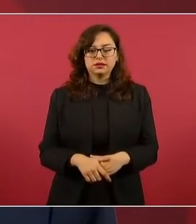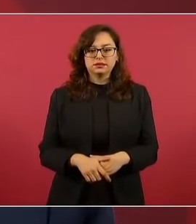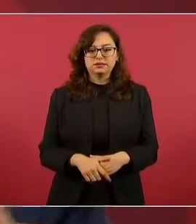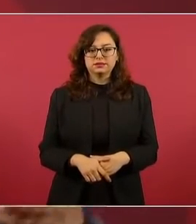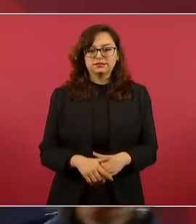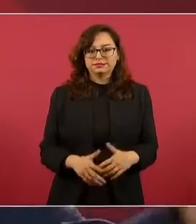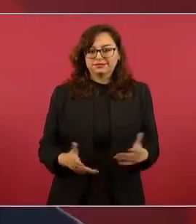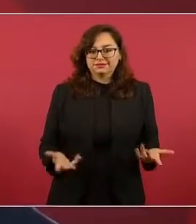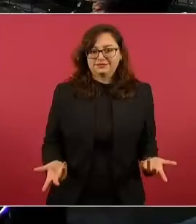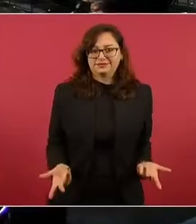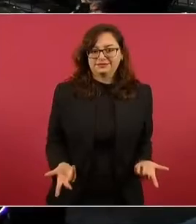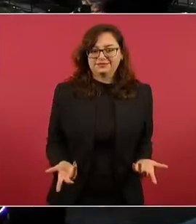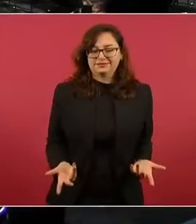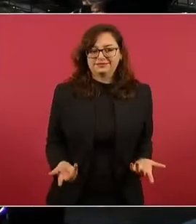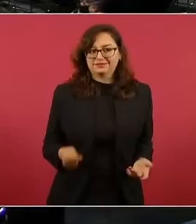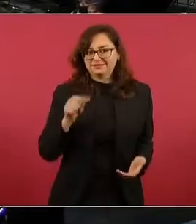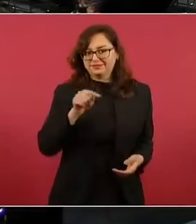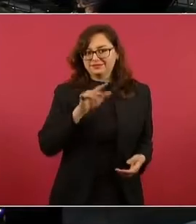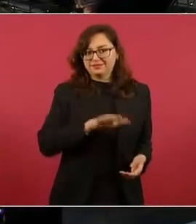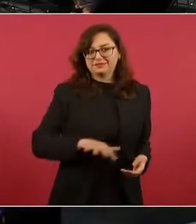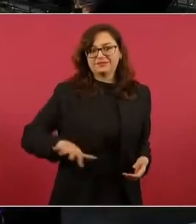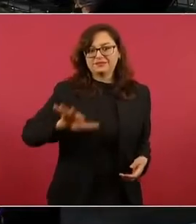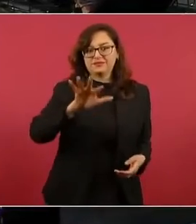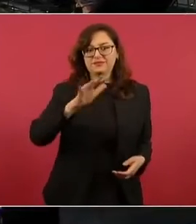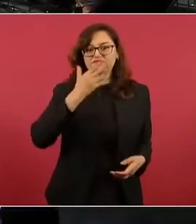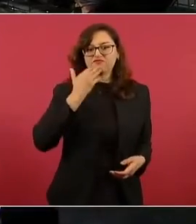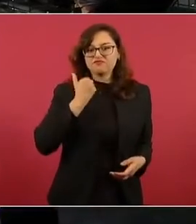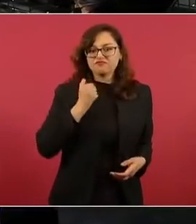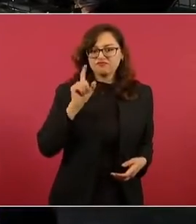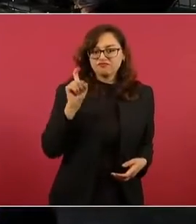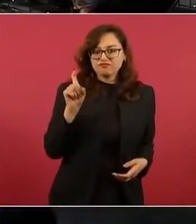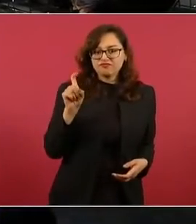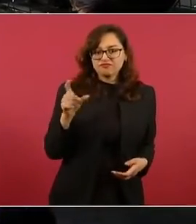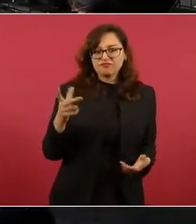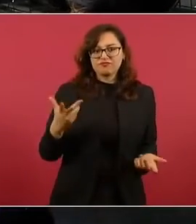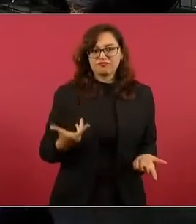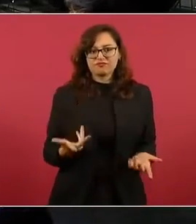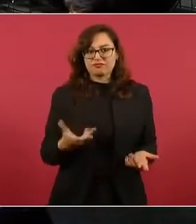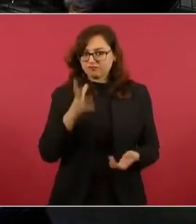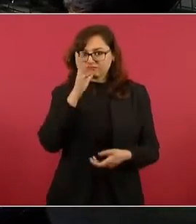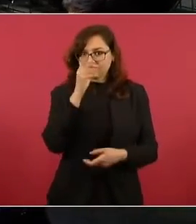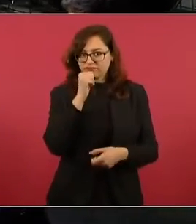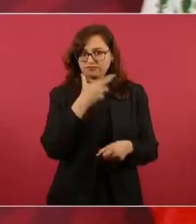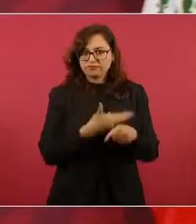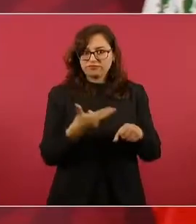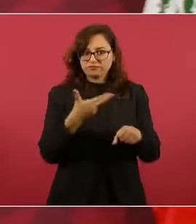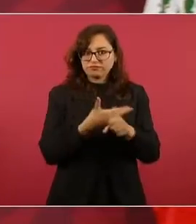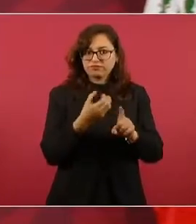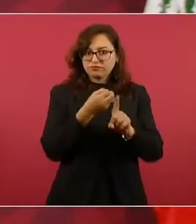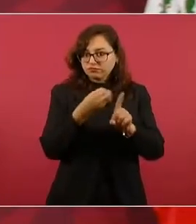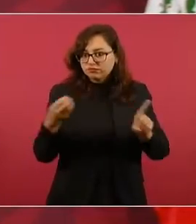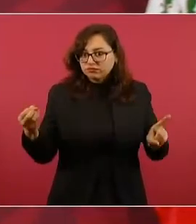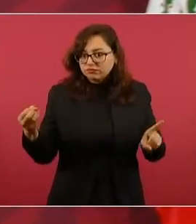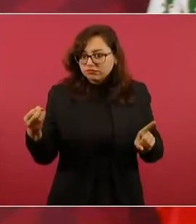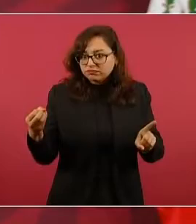Entonces, ¿quién no se puede regular eso? Claro que sí,